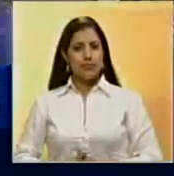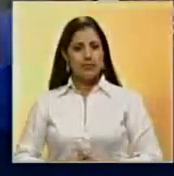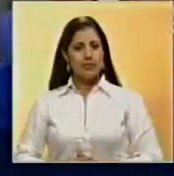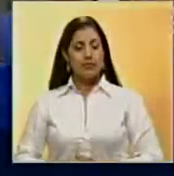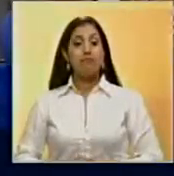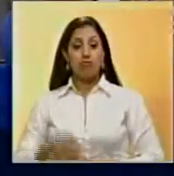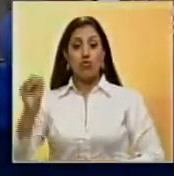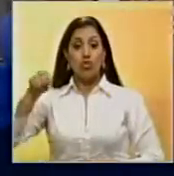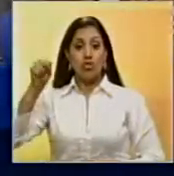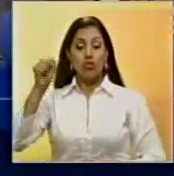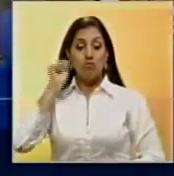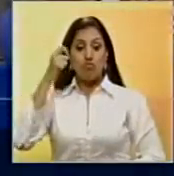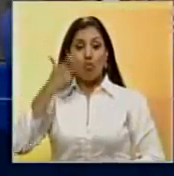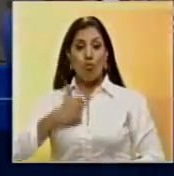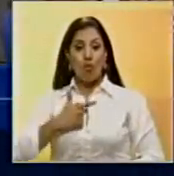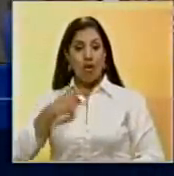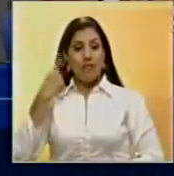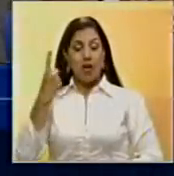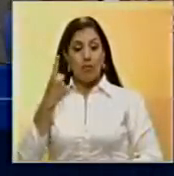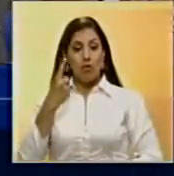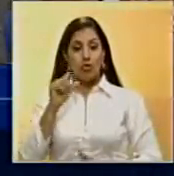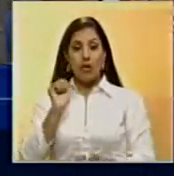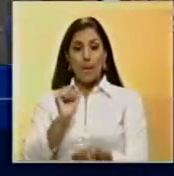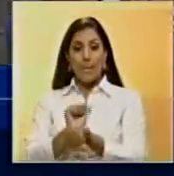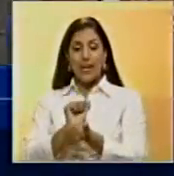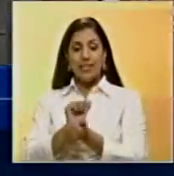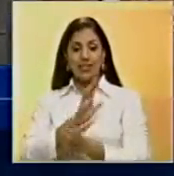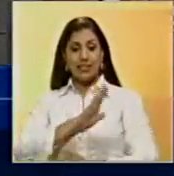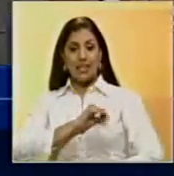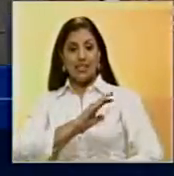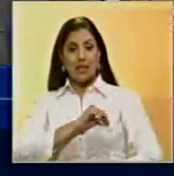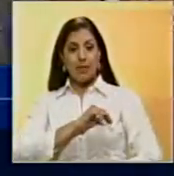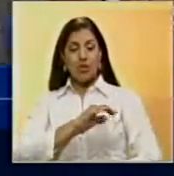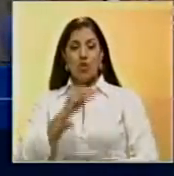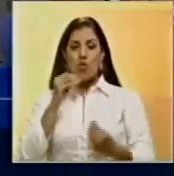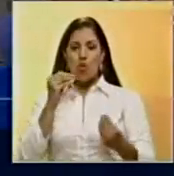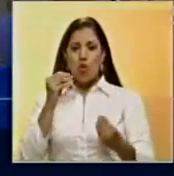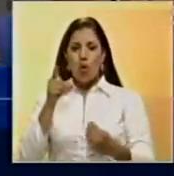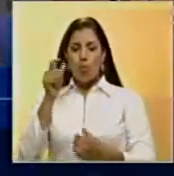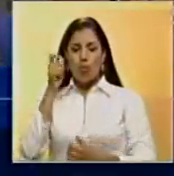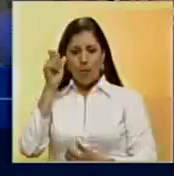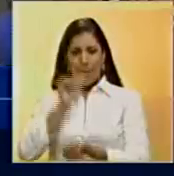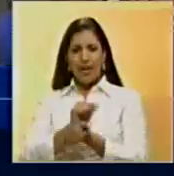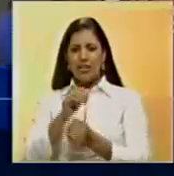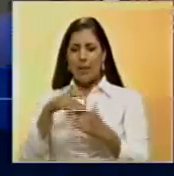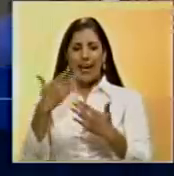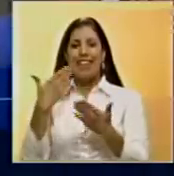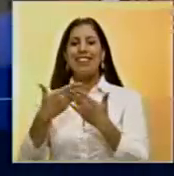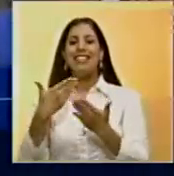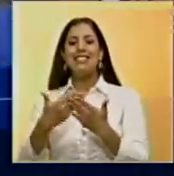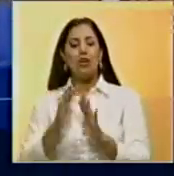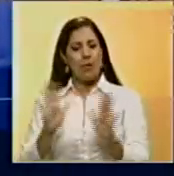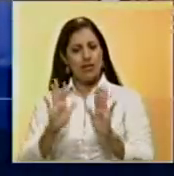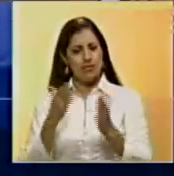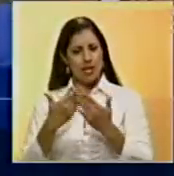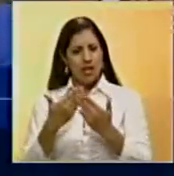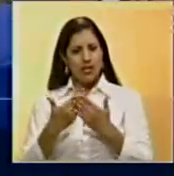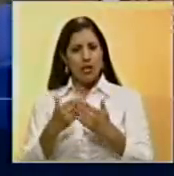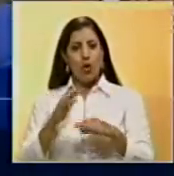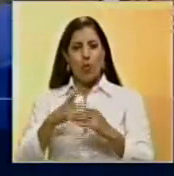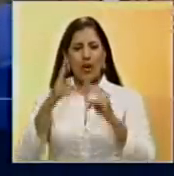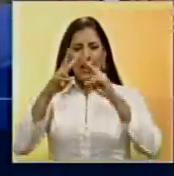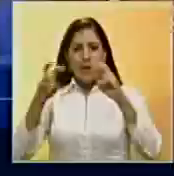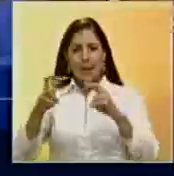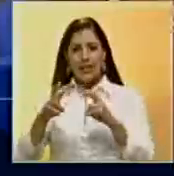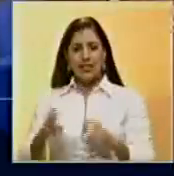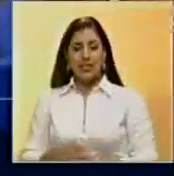Sí, ella fue detenida por el CICPC como testigo en parte de